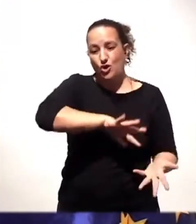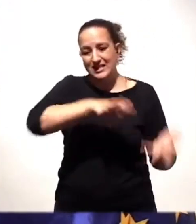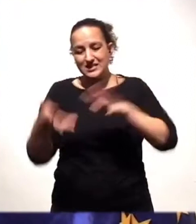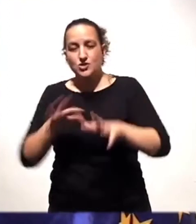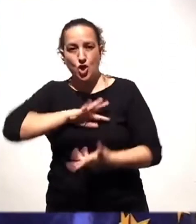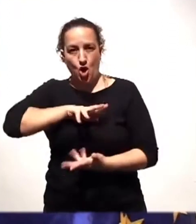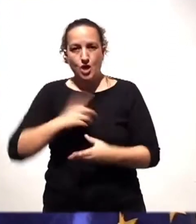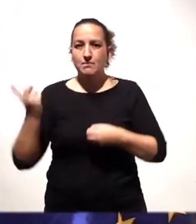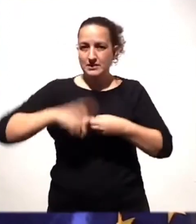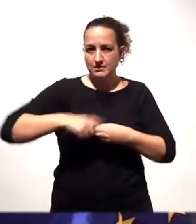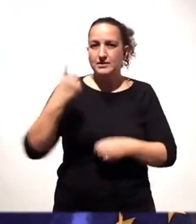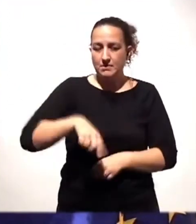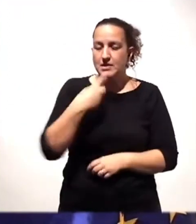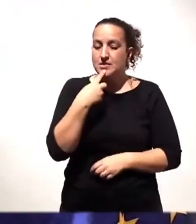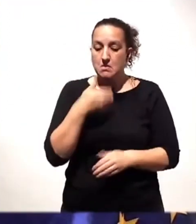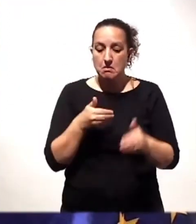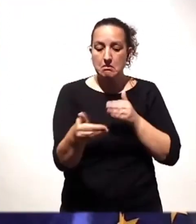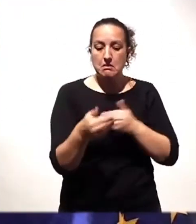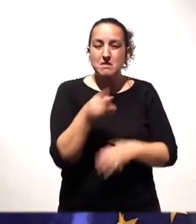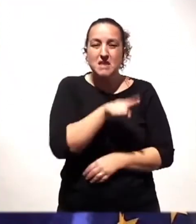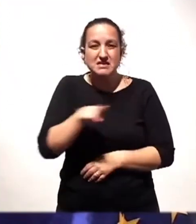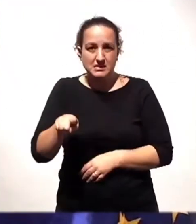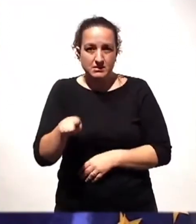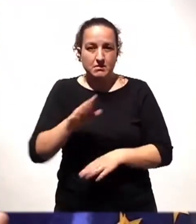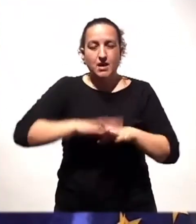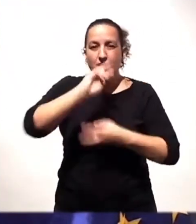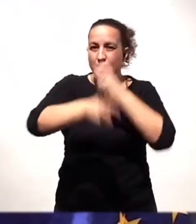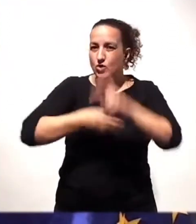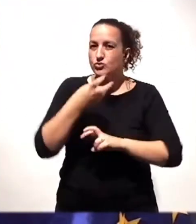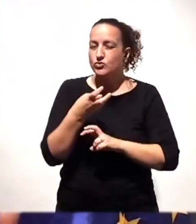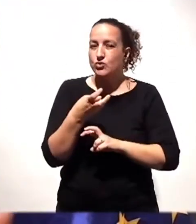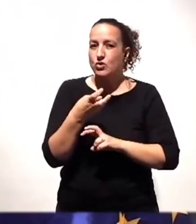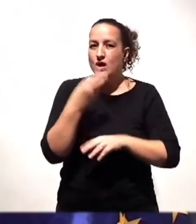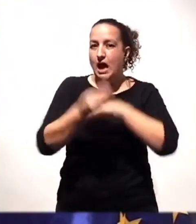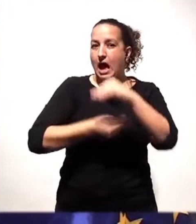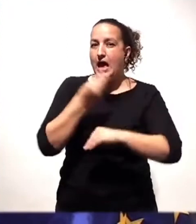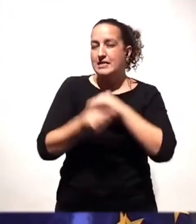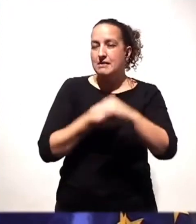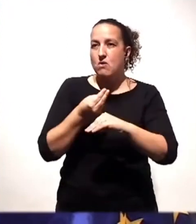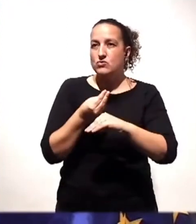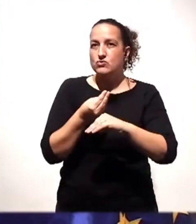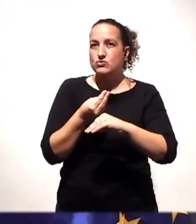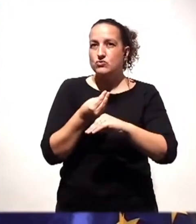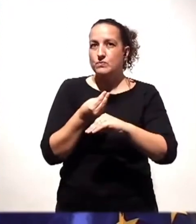proyección en los próximos meses para la reconstrucción y hacerlo en el menor tiempo posible,